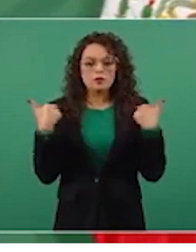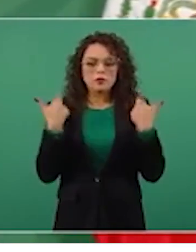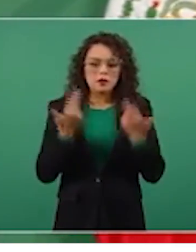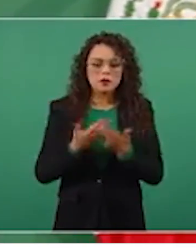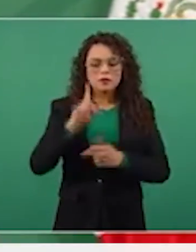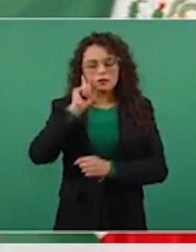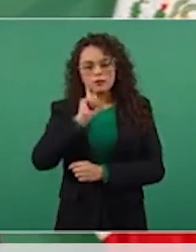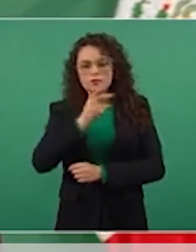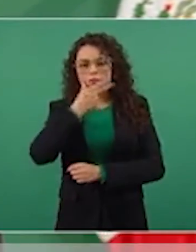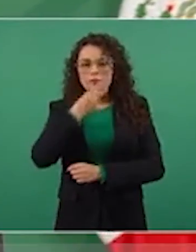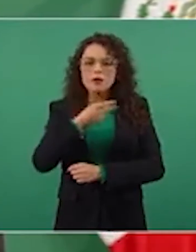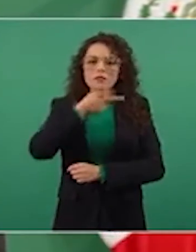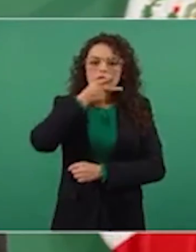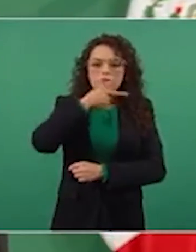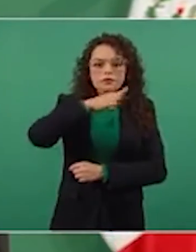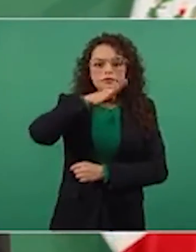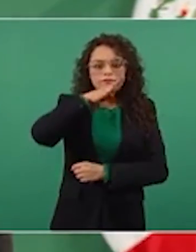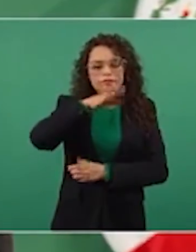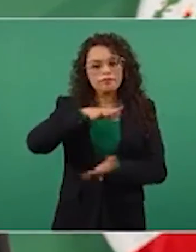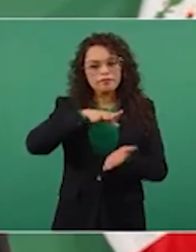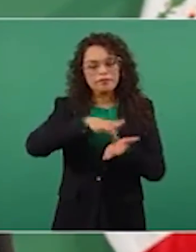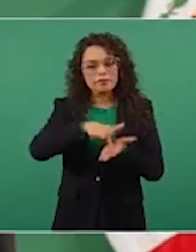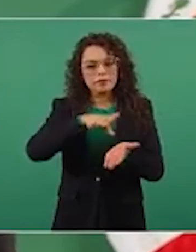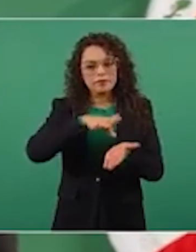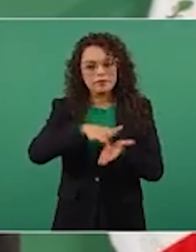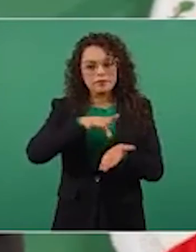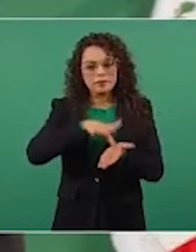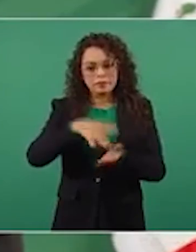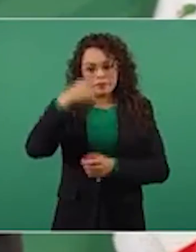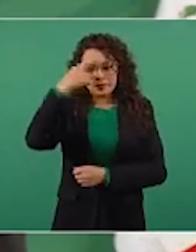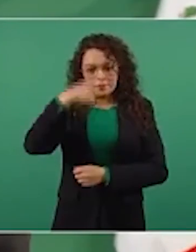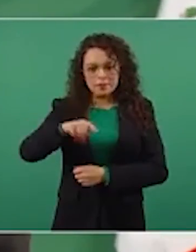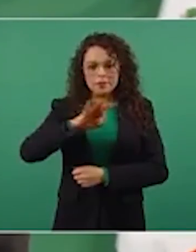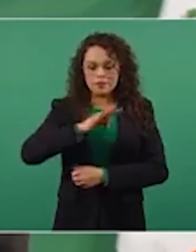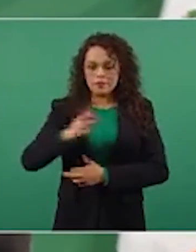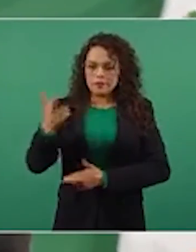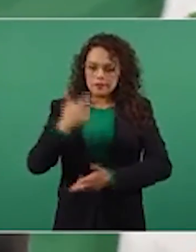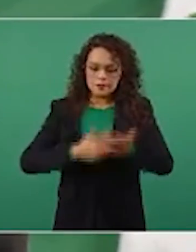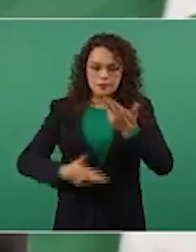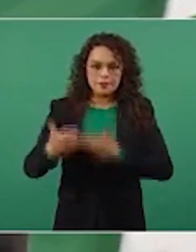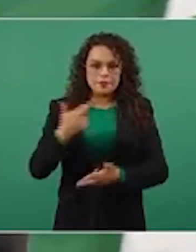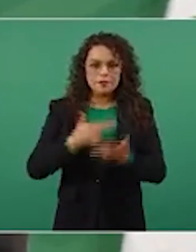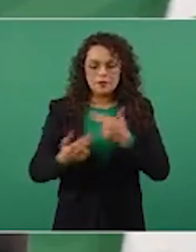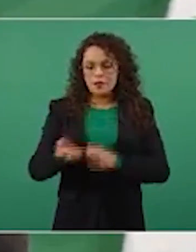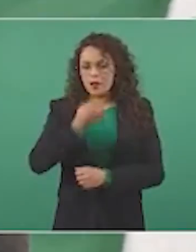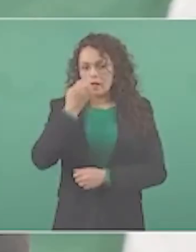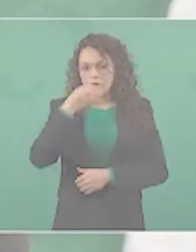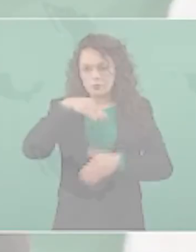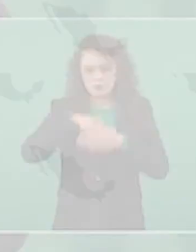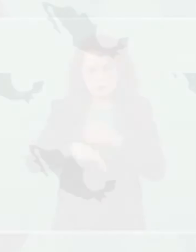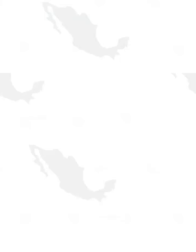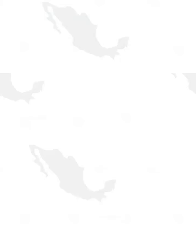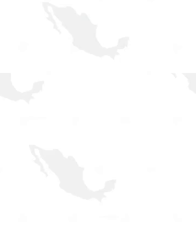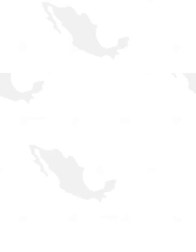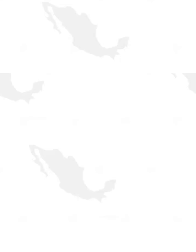de madres y padres de familia para el regreso a las clases presenciales.